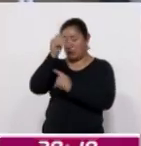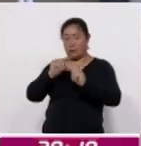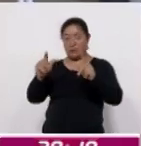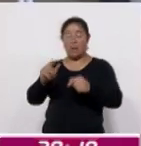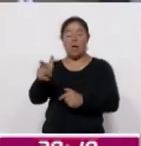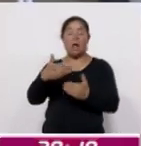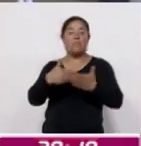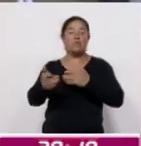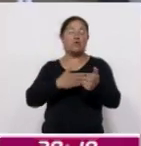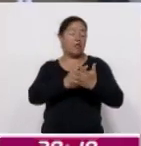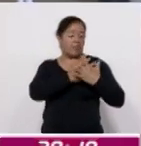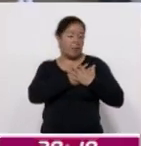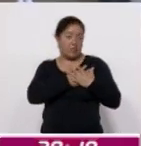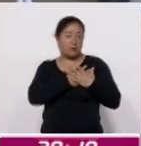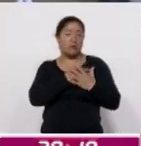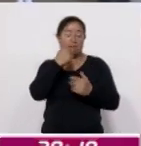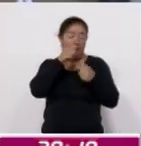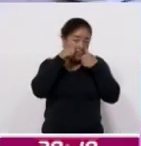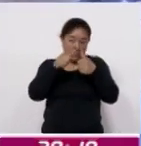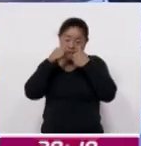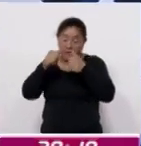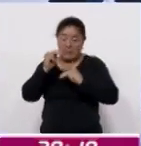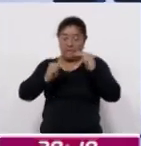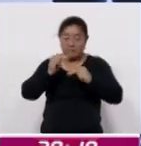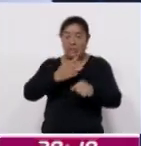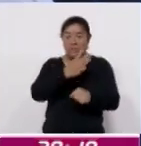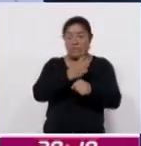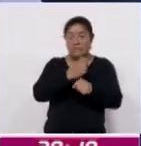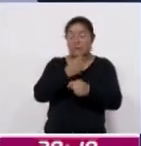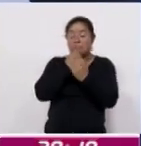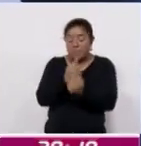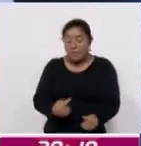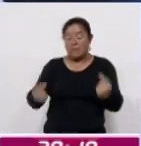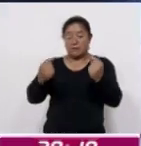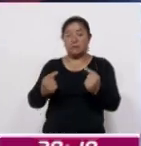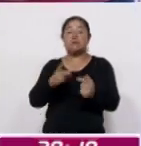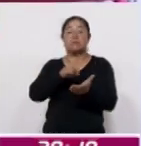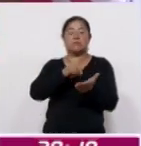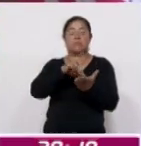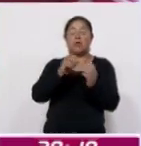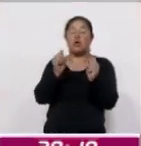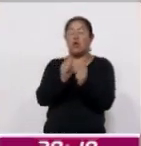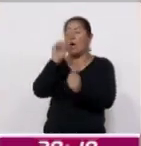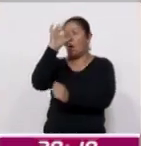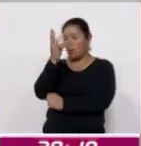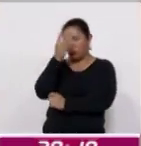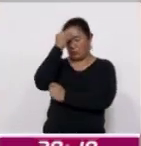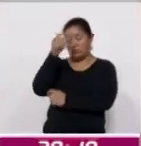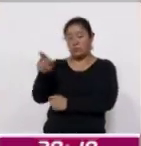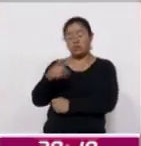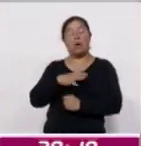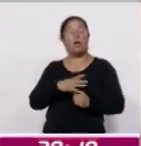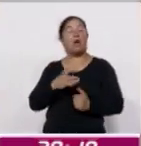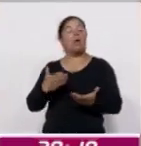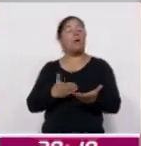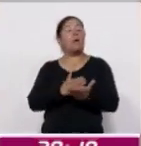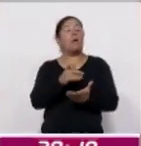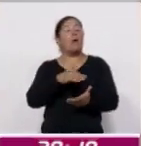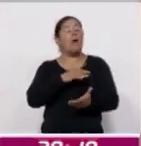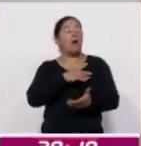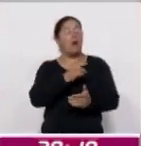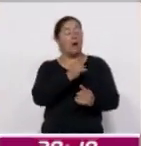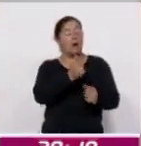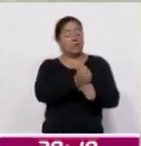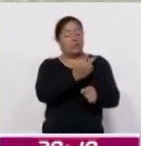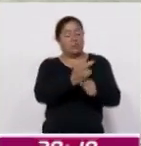Teletón para brindar atención de tercer nivel a infantes con discapacidad y autismo. En su intervención, el secretario de Infraestructura, Diego Corona-Cremean,